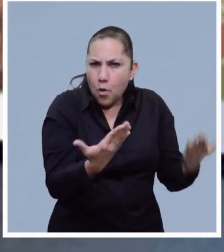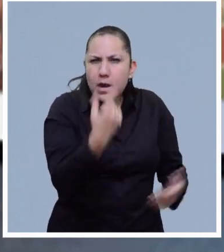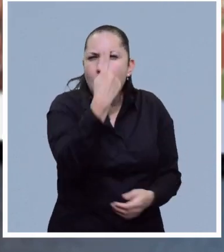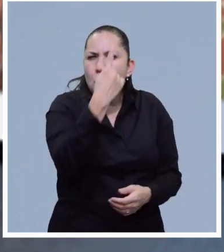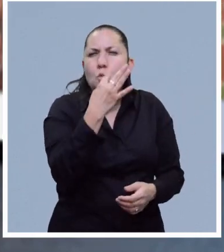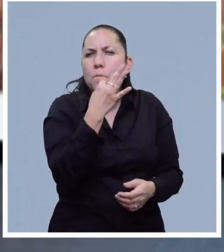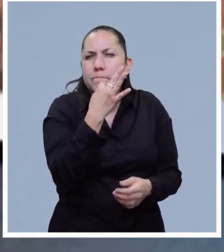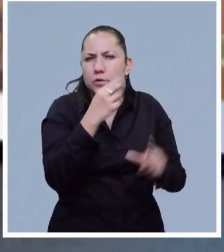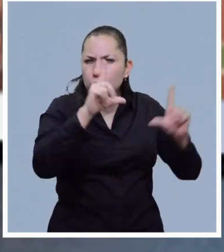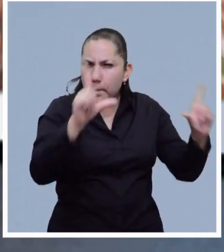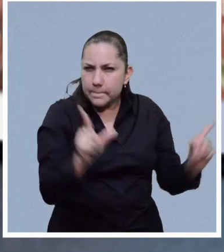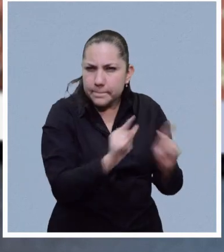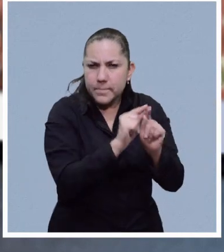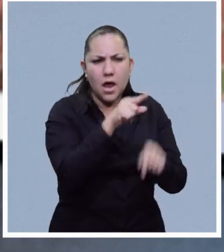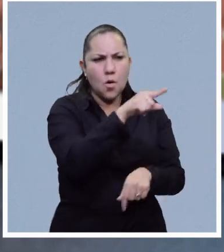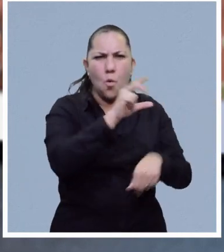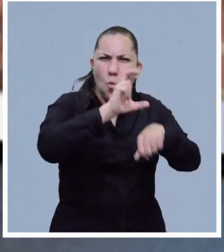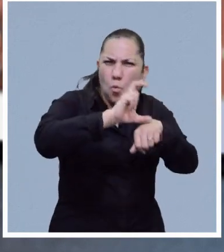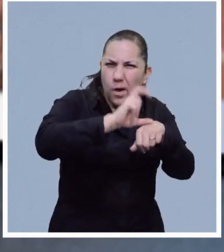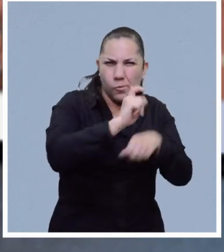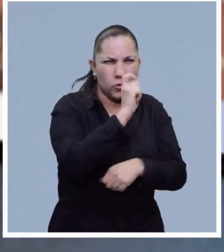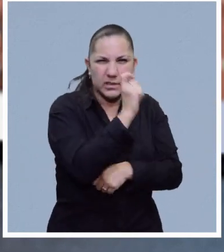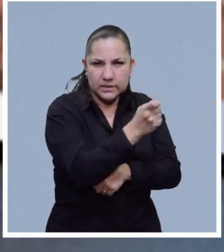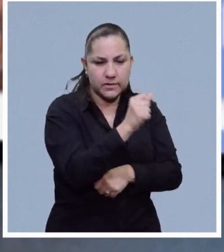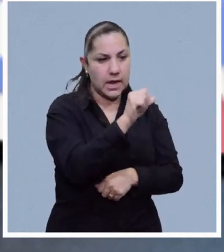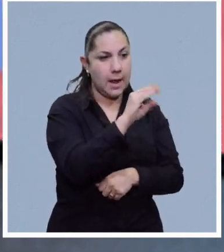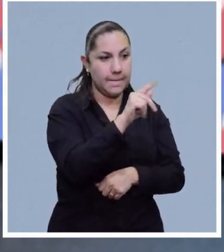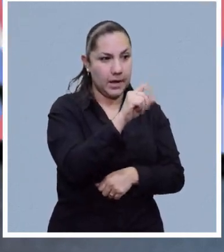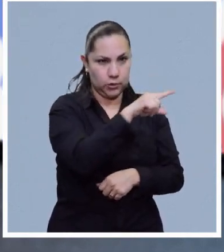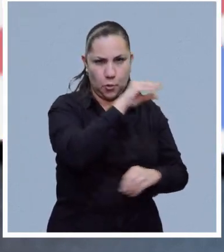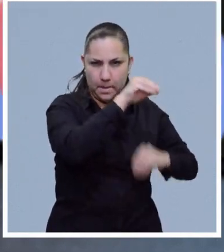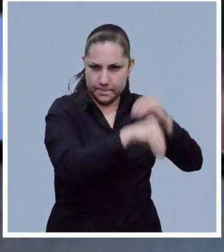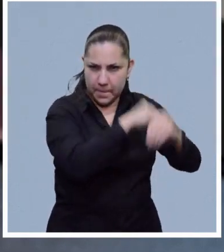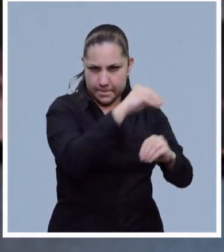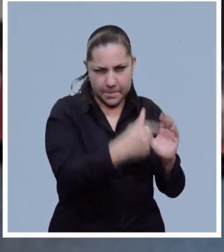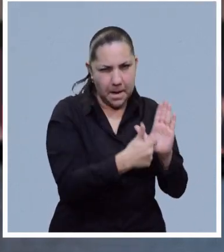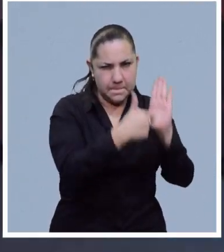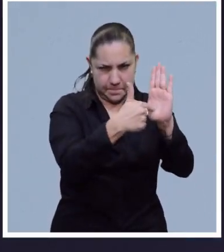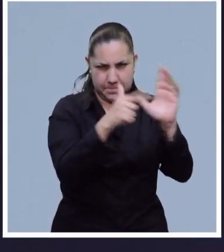a ver en el minuto qué significa huevo que nos prepara Alberto en un minuto?